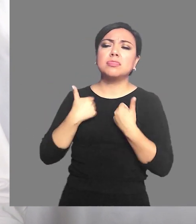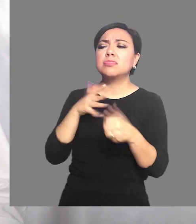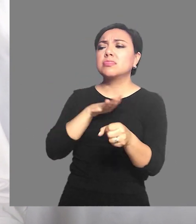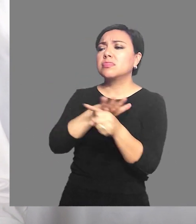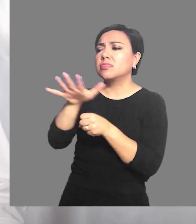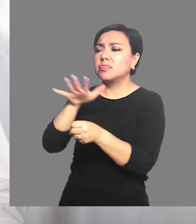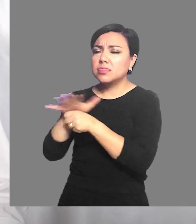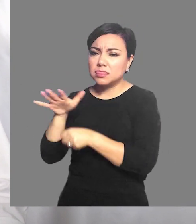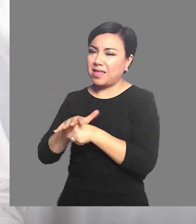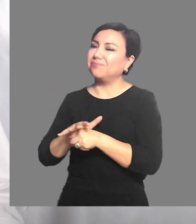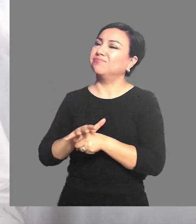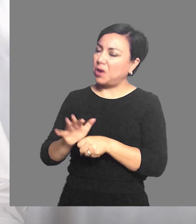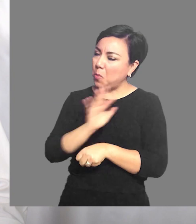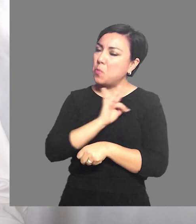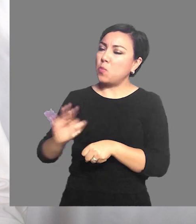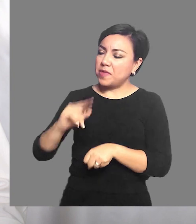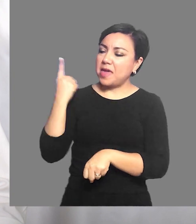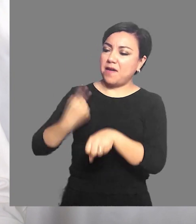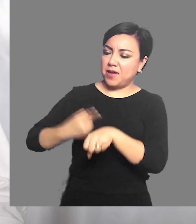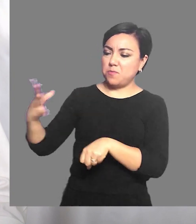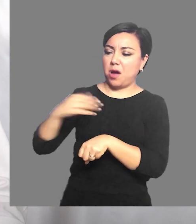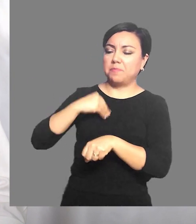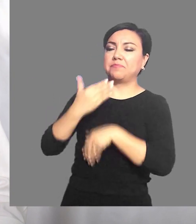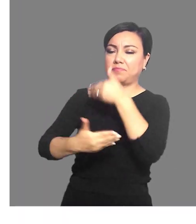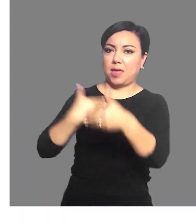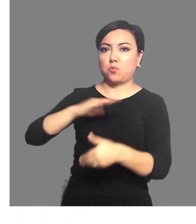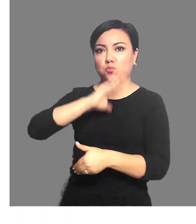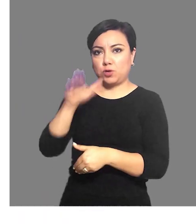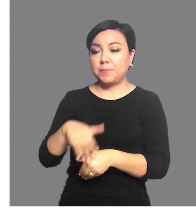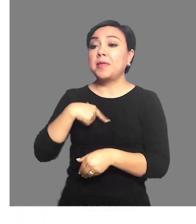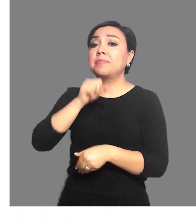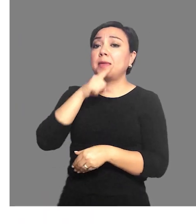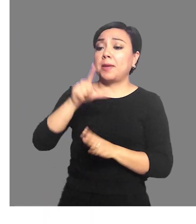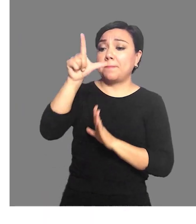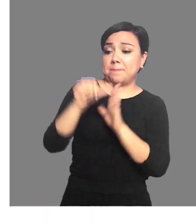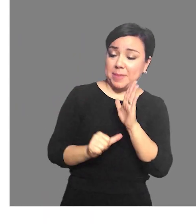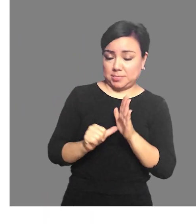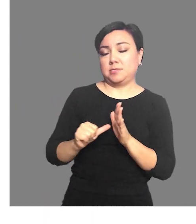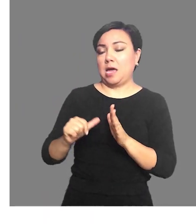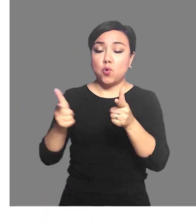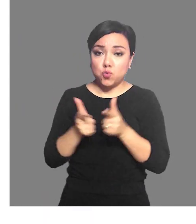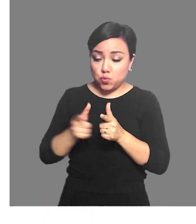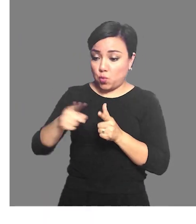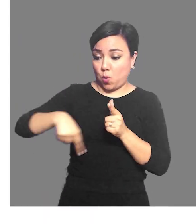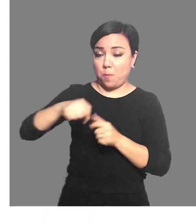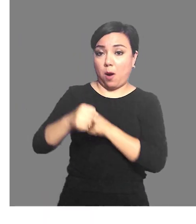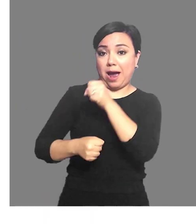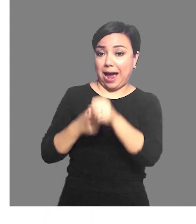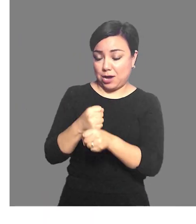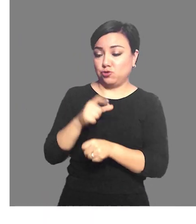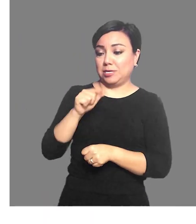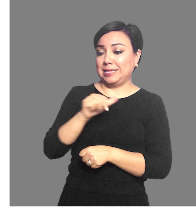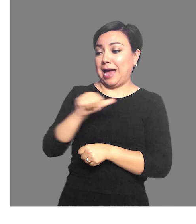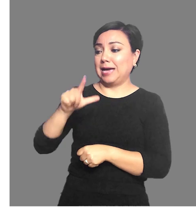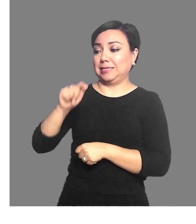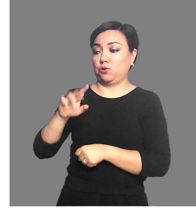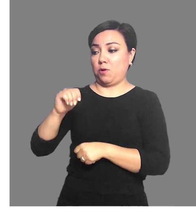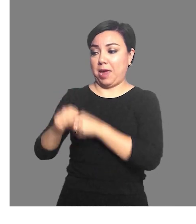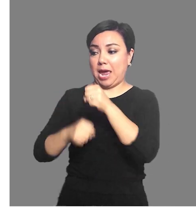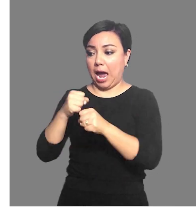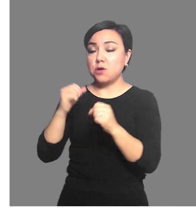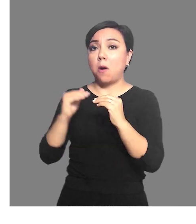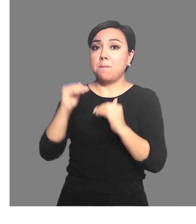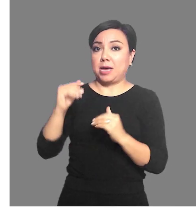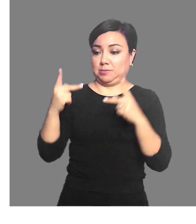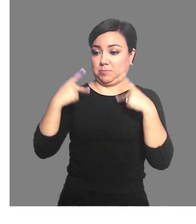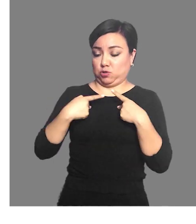los jóvenes también pueden morir de COVID-19. Durante agosto, también crecieron con relación a julio los contagios y las defunciones en las personas de 70